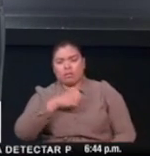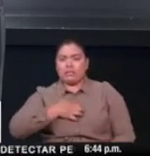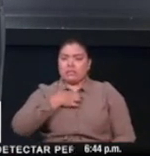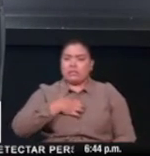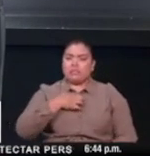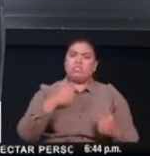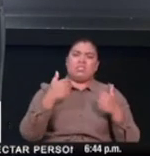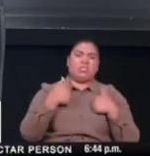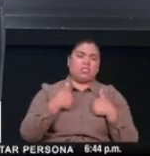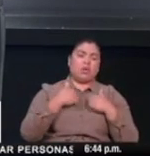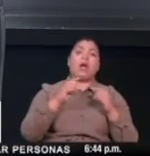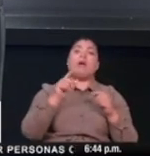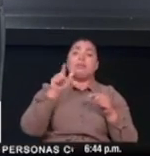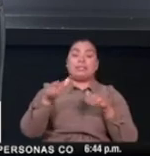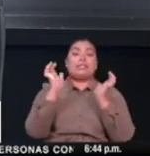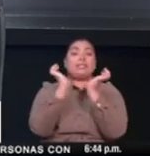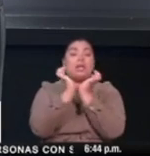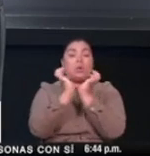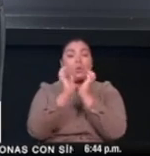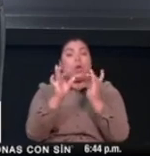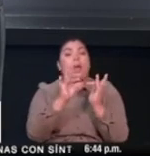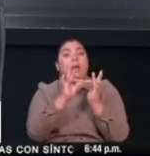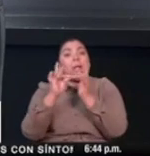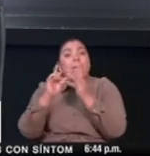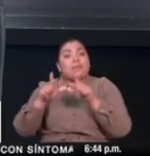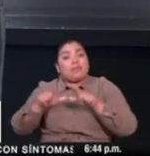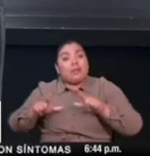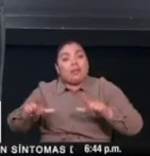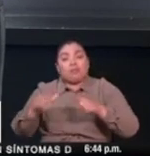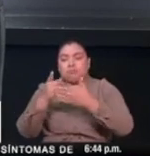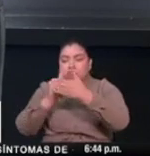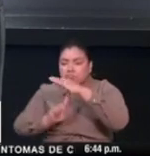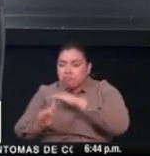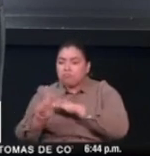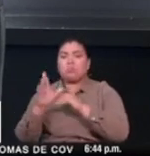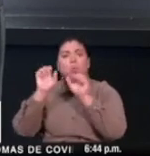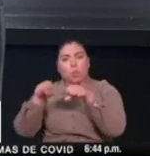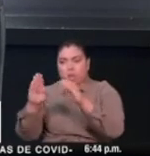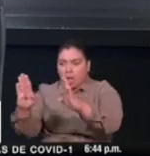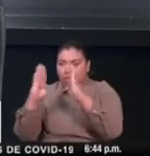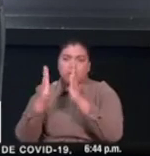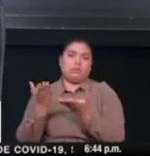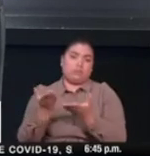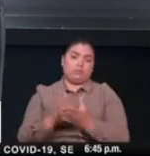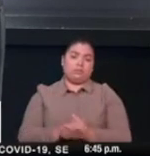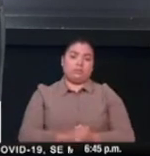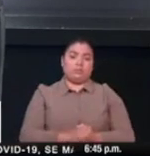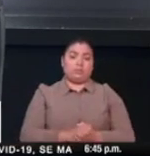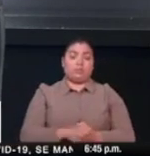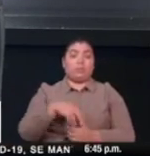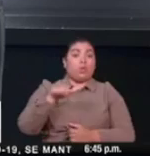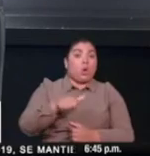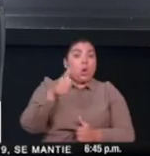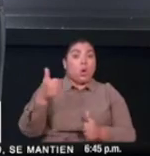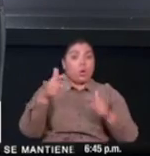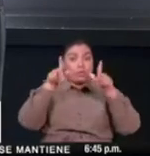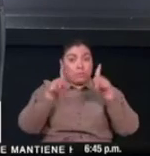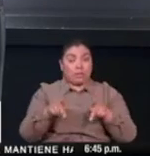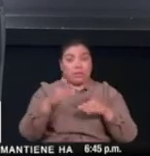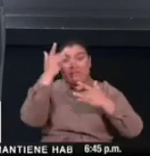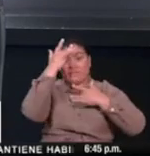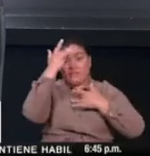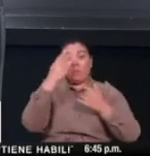podemos prever realmente una condición que lleve hacia un estado más grave de la enfermedad. Por tanto, a todas las